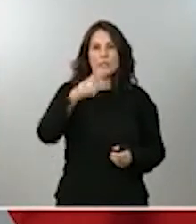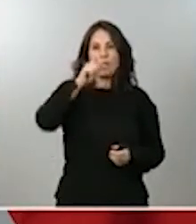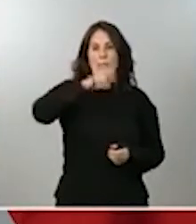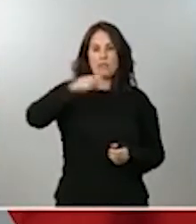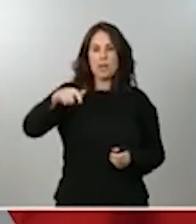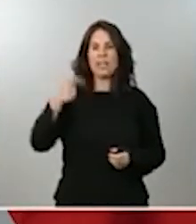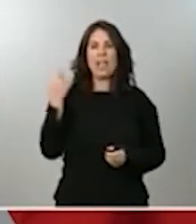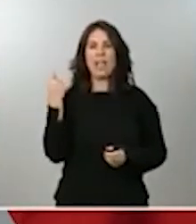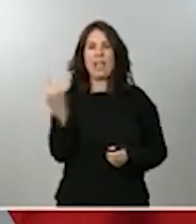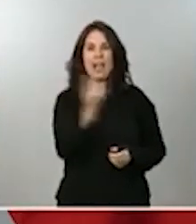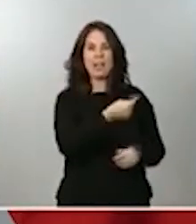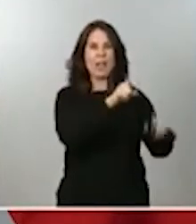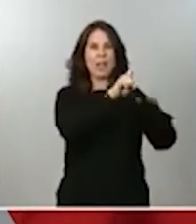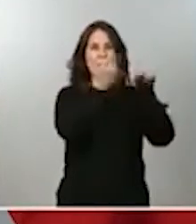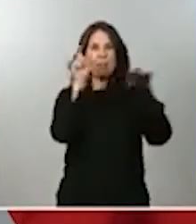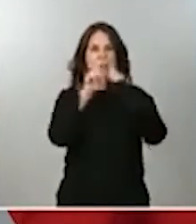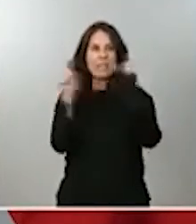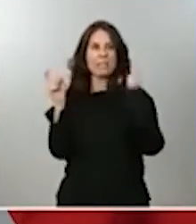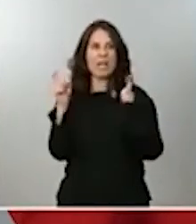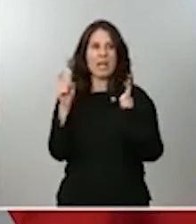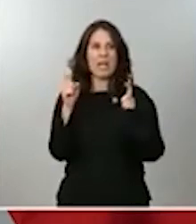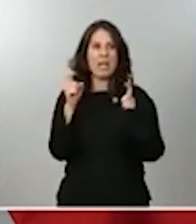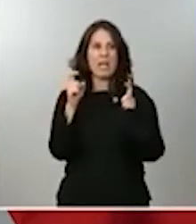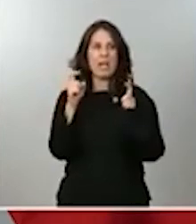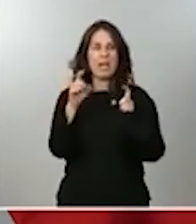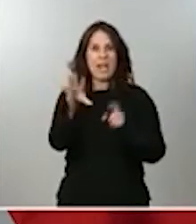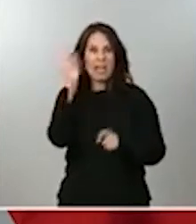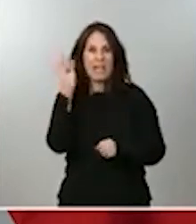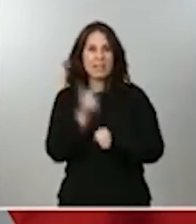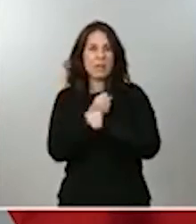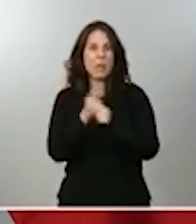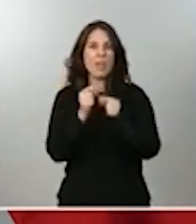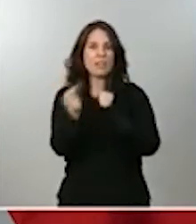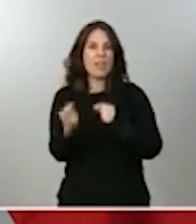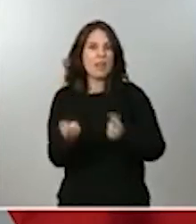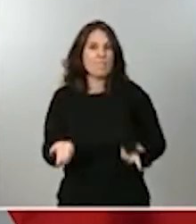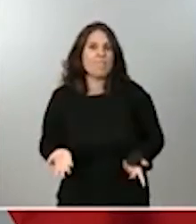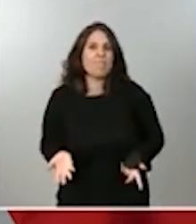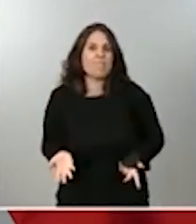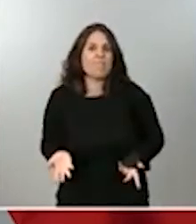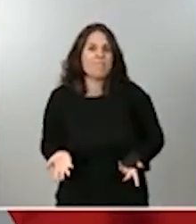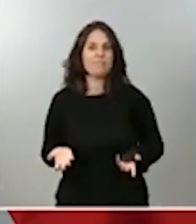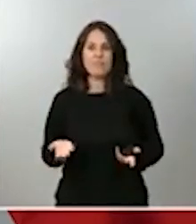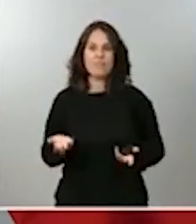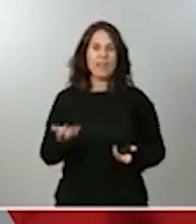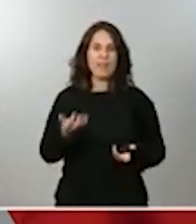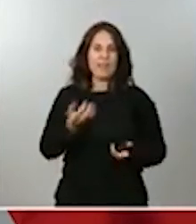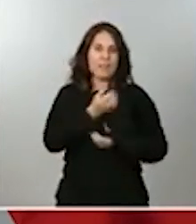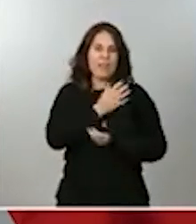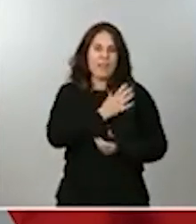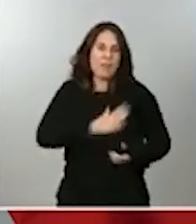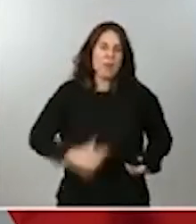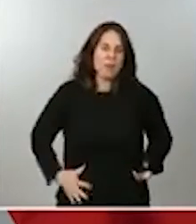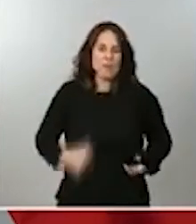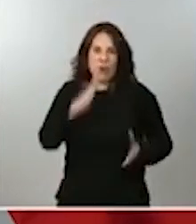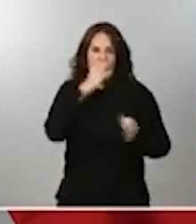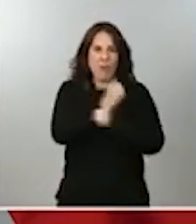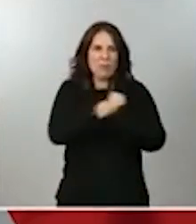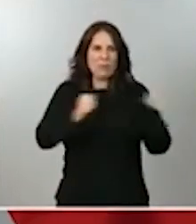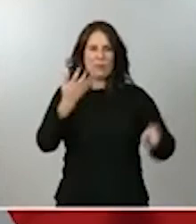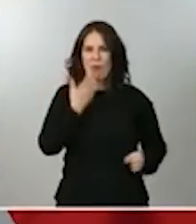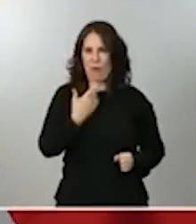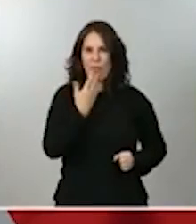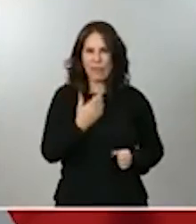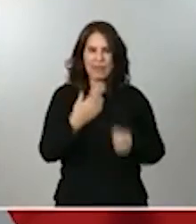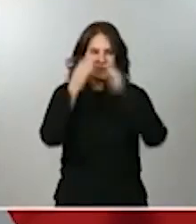país van a optar por el trabajo a distancia. Por tanto, ese dato es imposible conocerlo a día de hoy. Ya digo, a medida